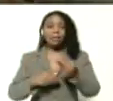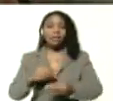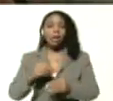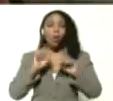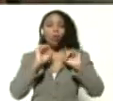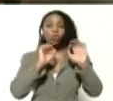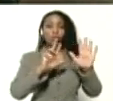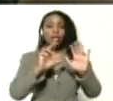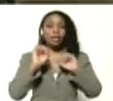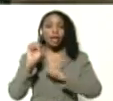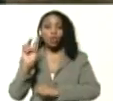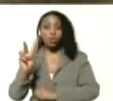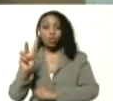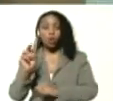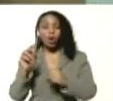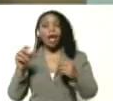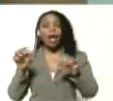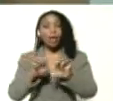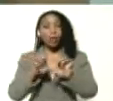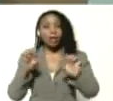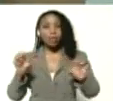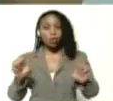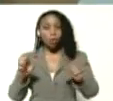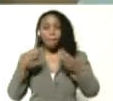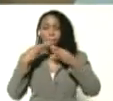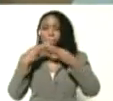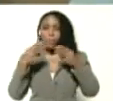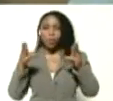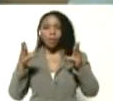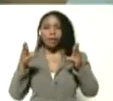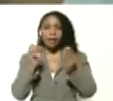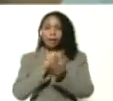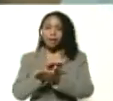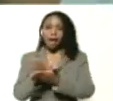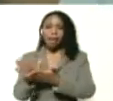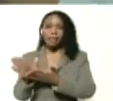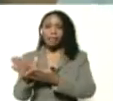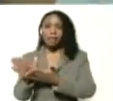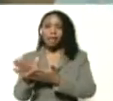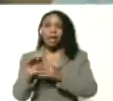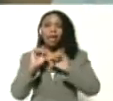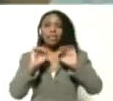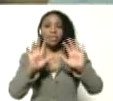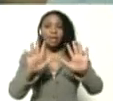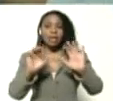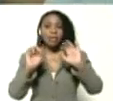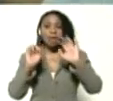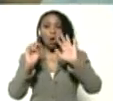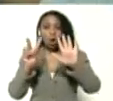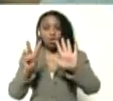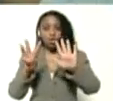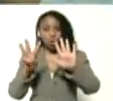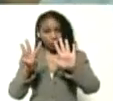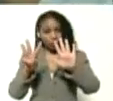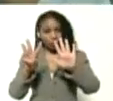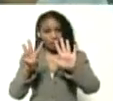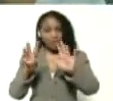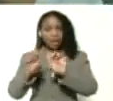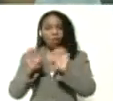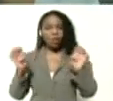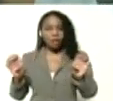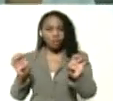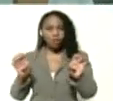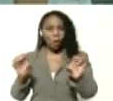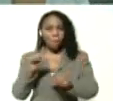son de educación pública, gratuita y de calidad. 18 de la educación privada. Y buena parte de la llamada